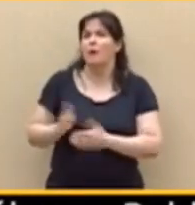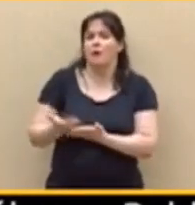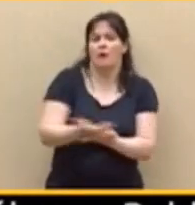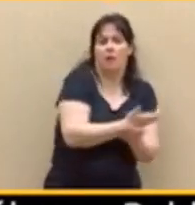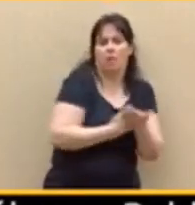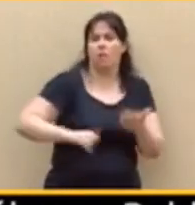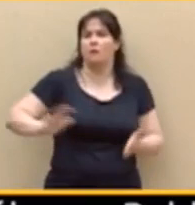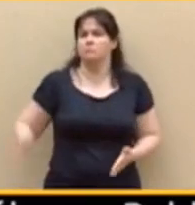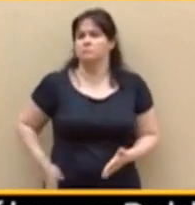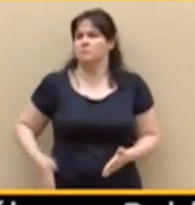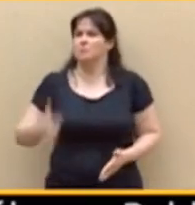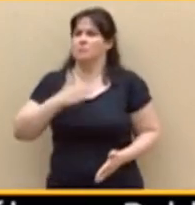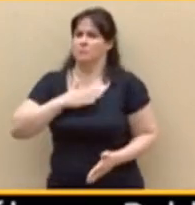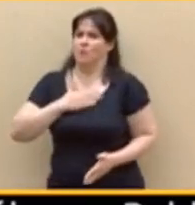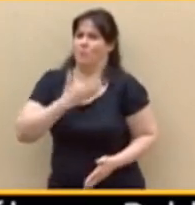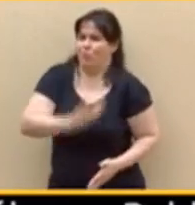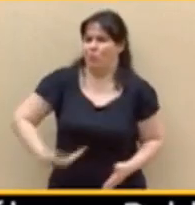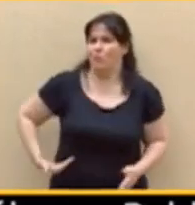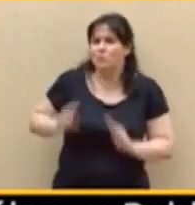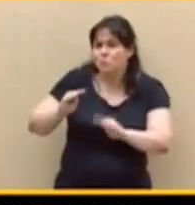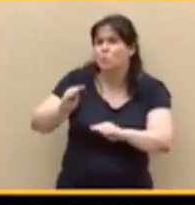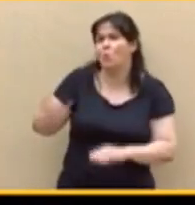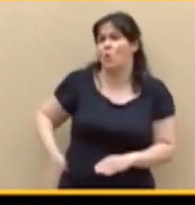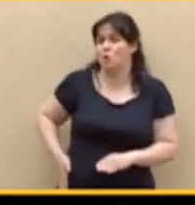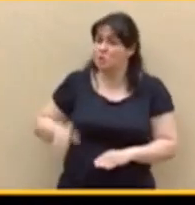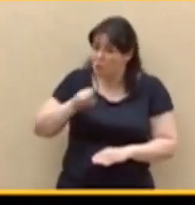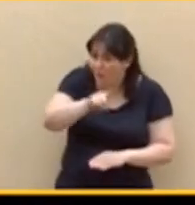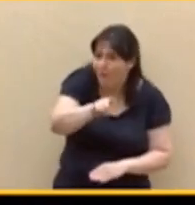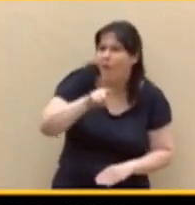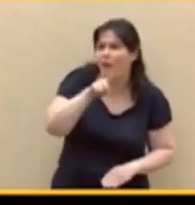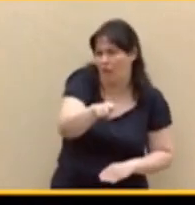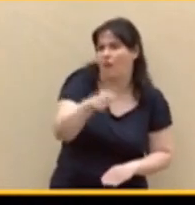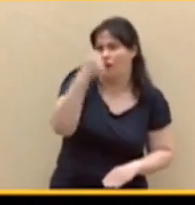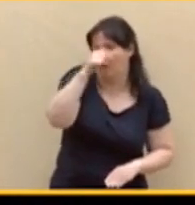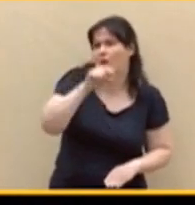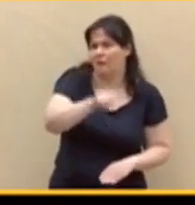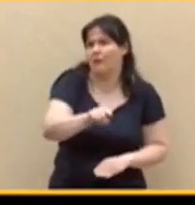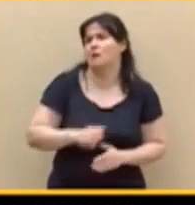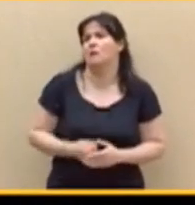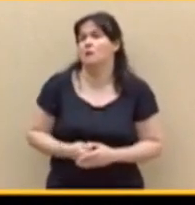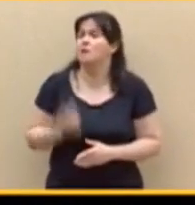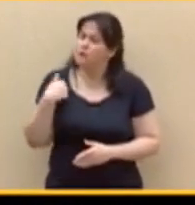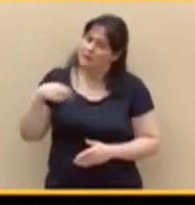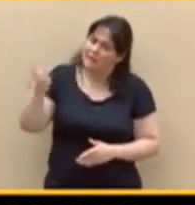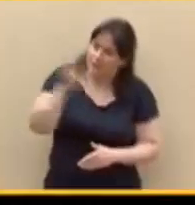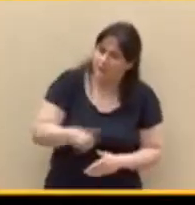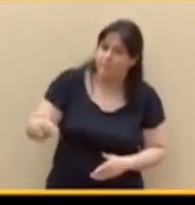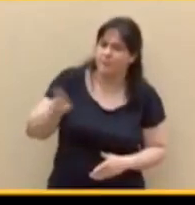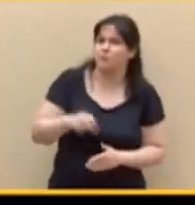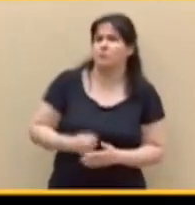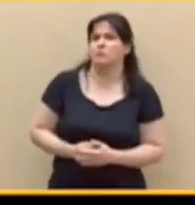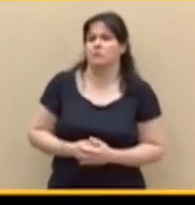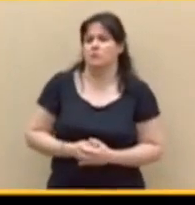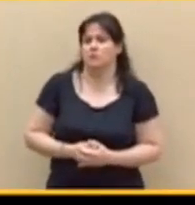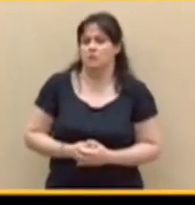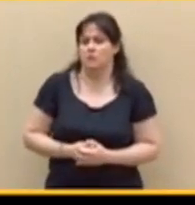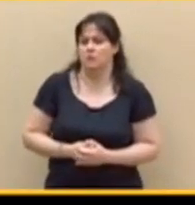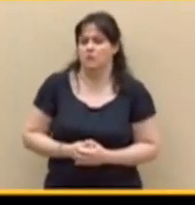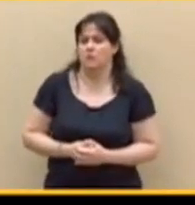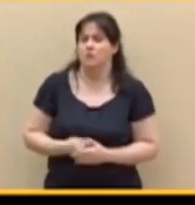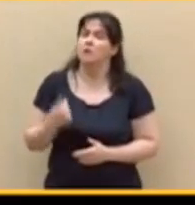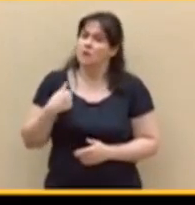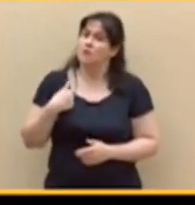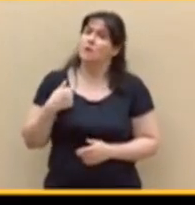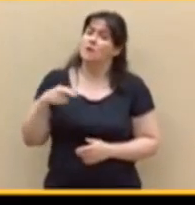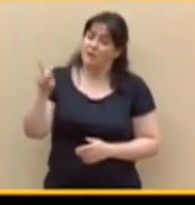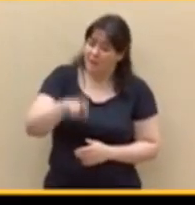señorías. Era él, era él, era él. Les insisto que me queda muy